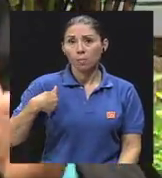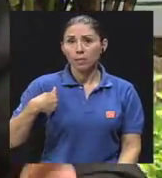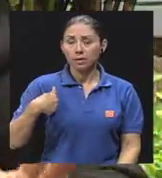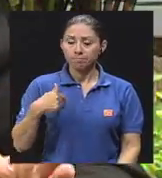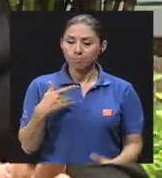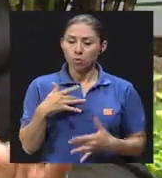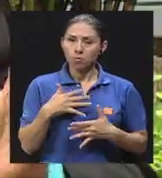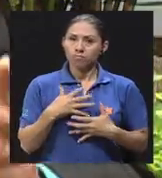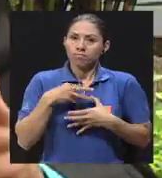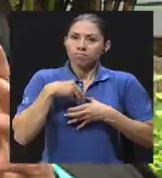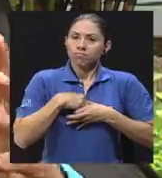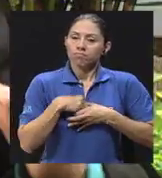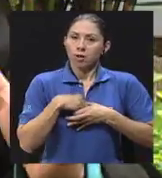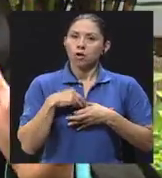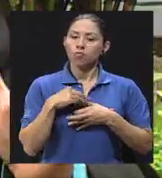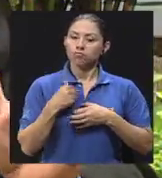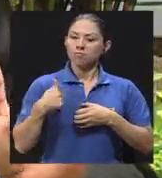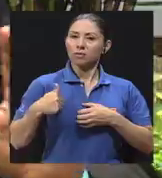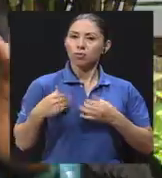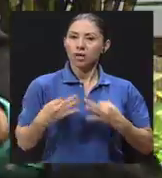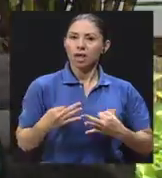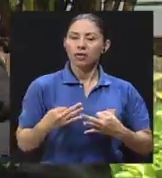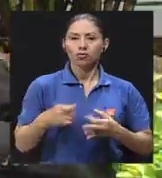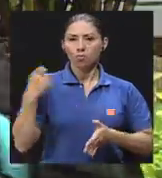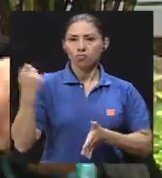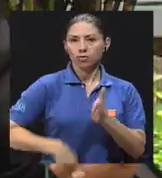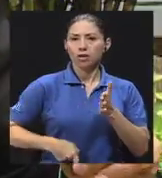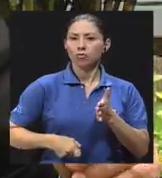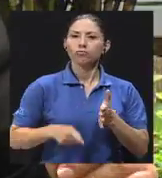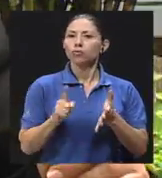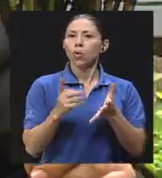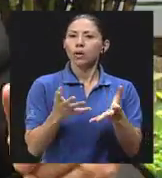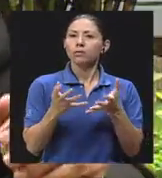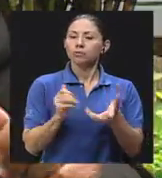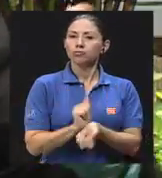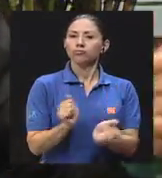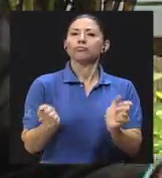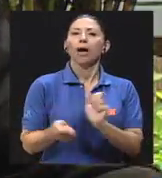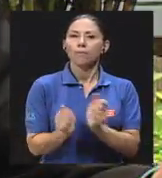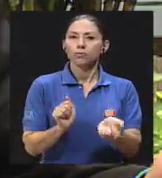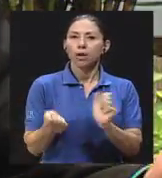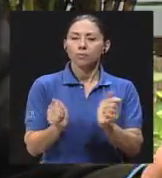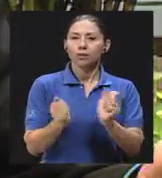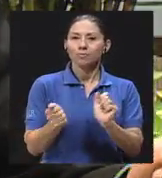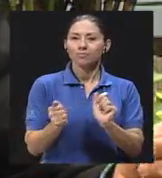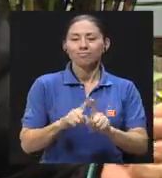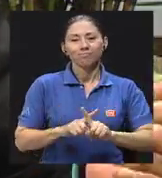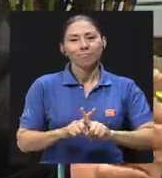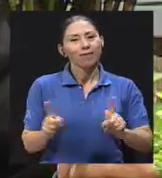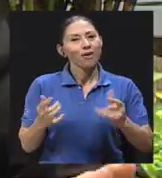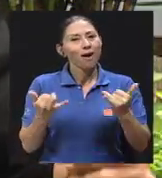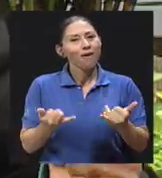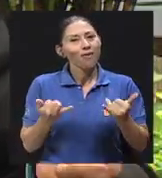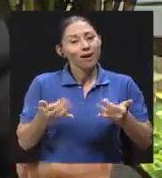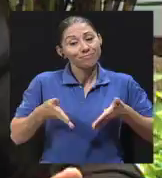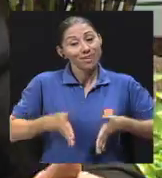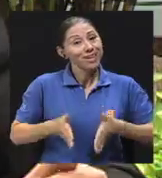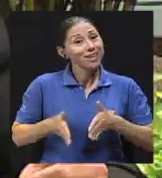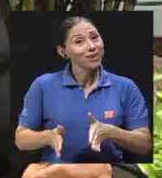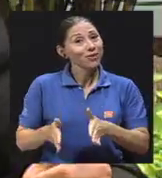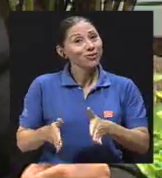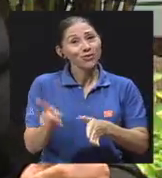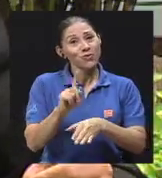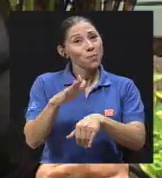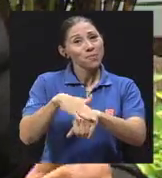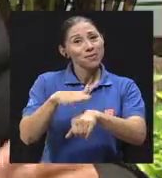hombre es muy rígida, los hombres somos muy rígidos, nos cuesta hacer cambios, pero ya los hijos ahora no nos dejan